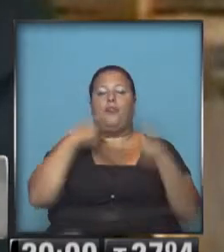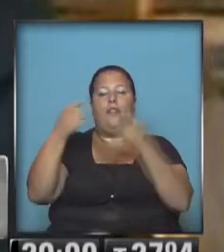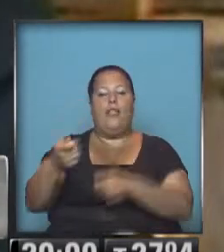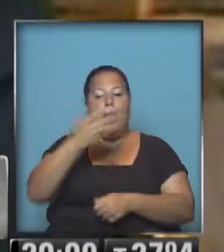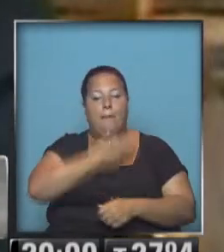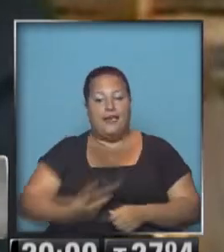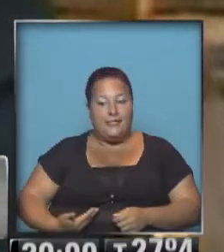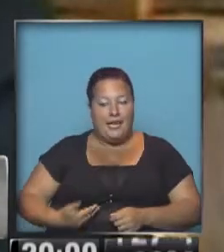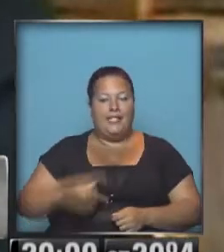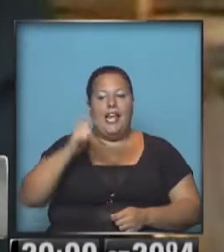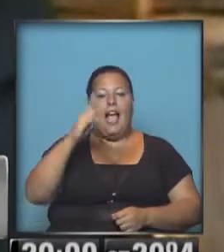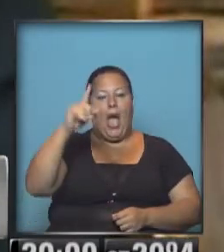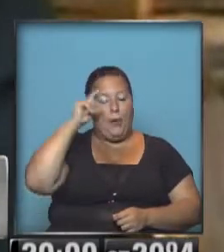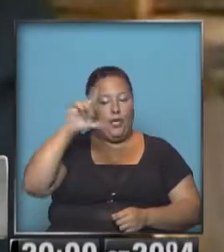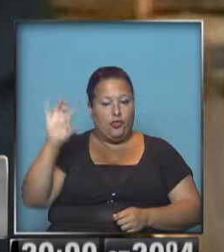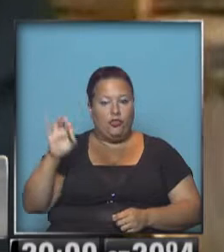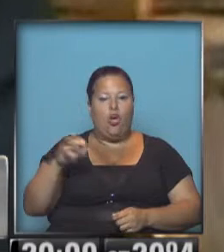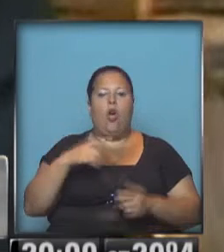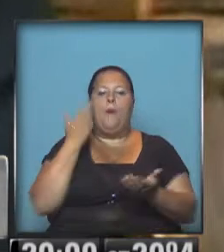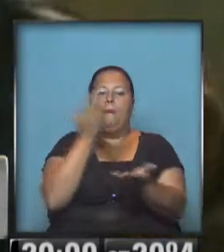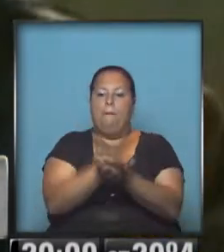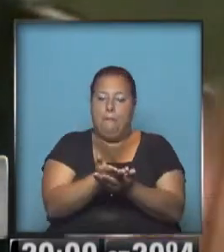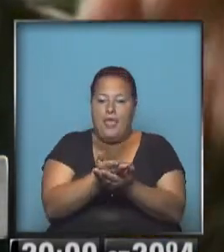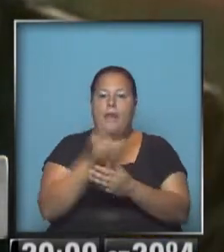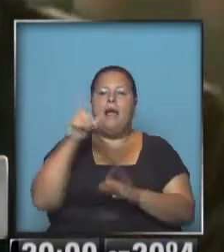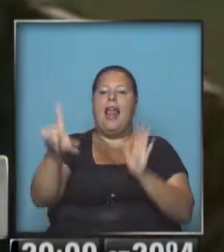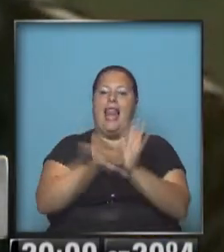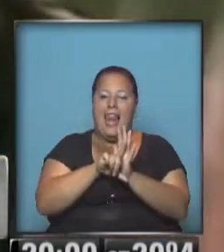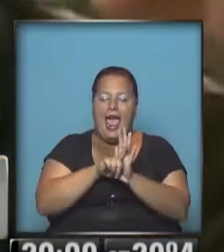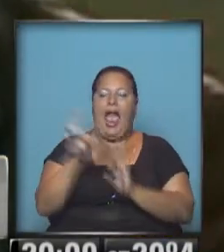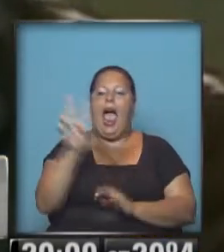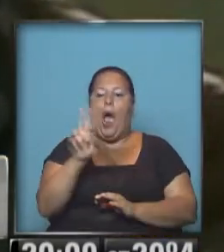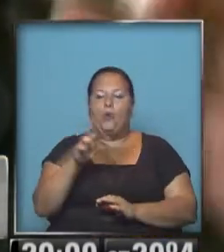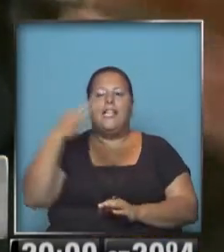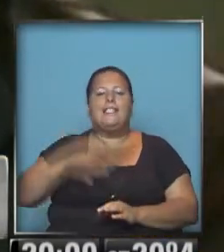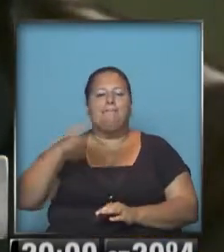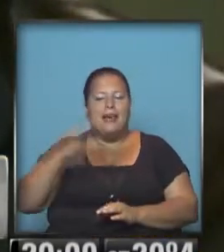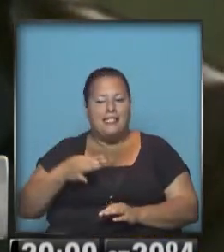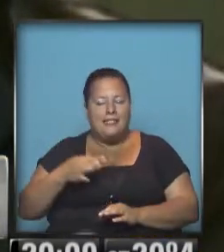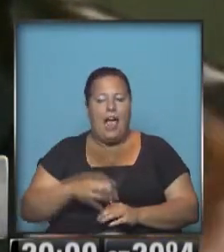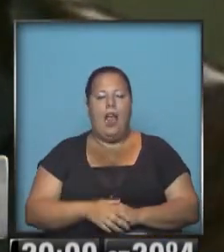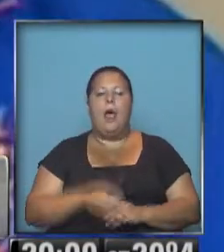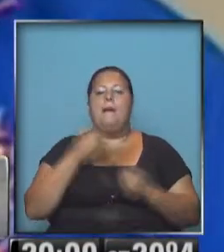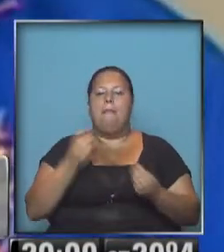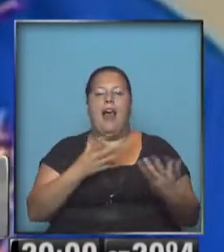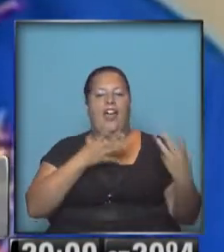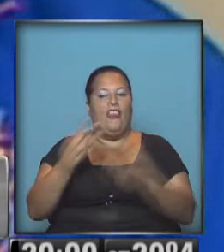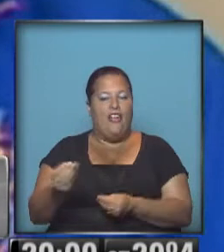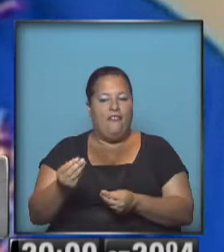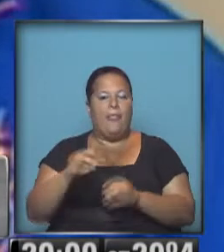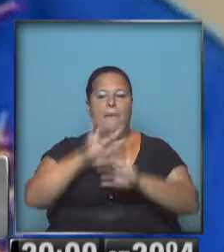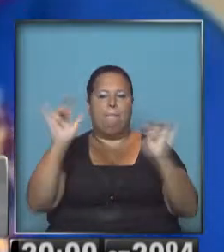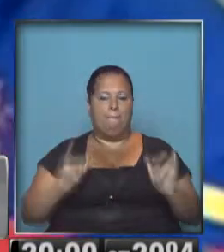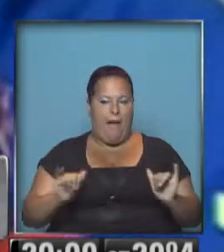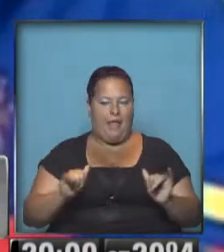presidente Diosdado Cabello Rondón una solicitud para una ley habilitante, especial y extraordinaria para defender la paz,